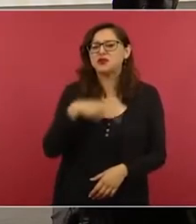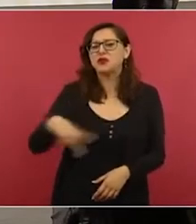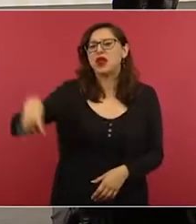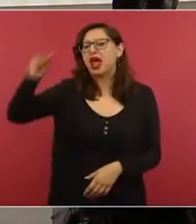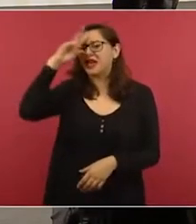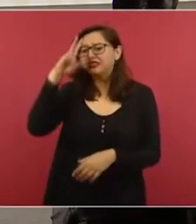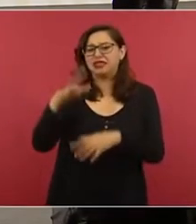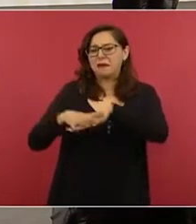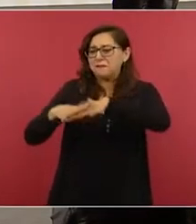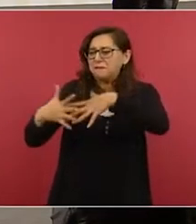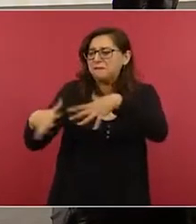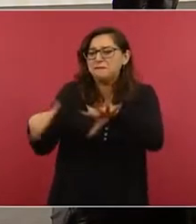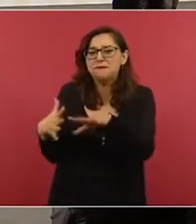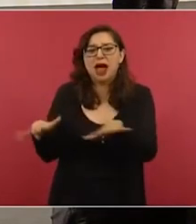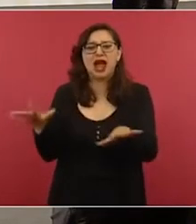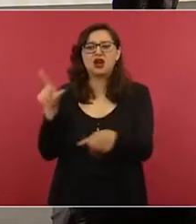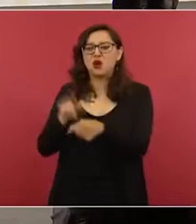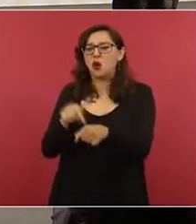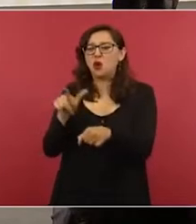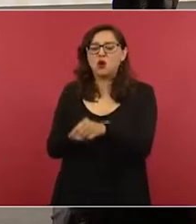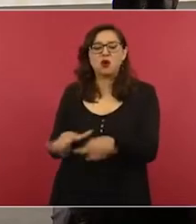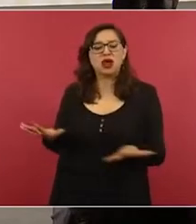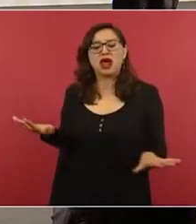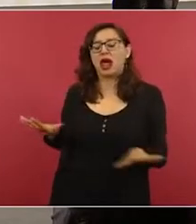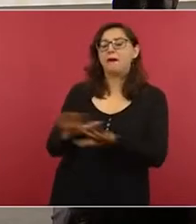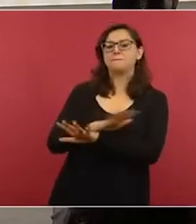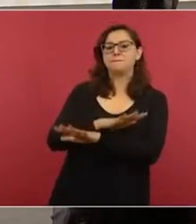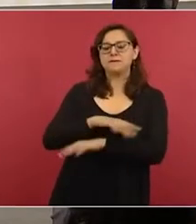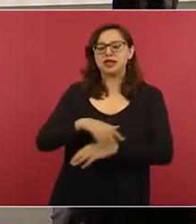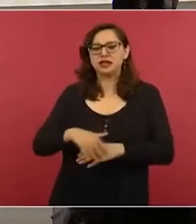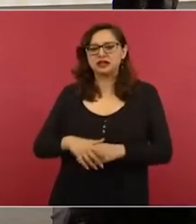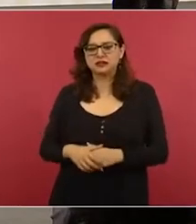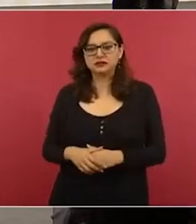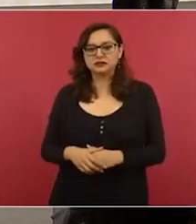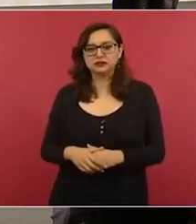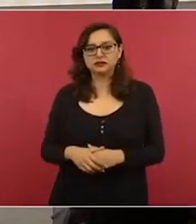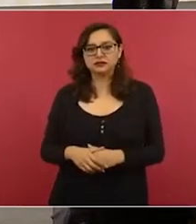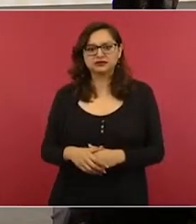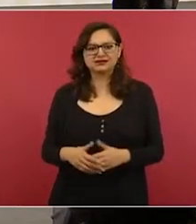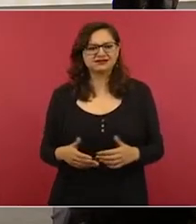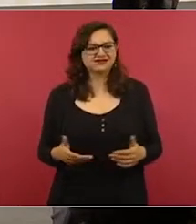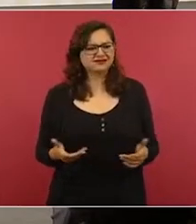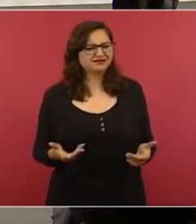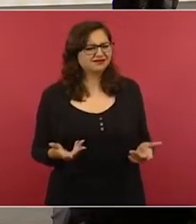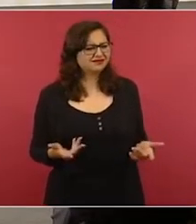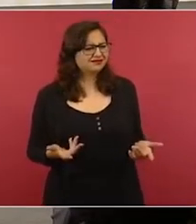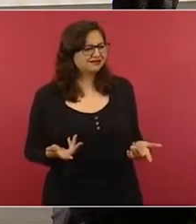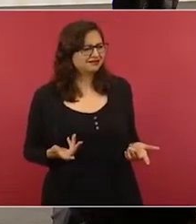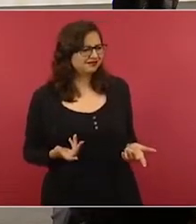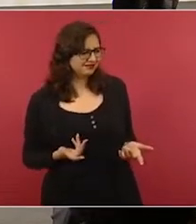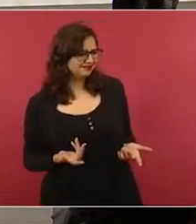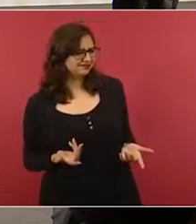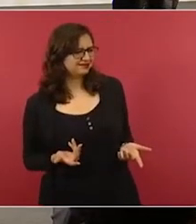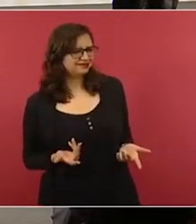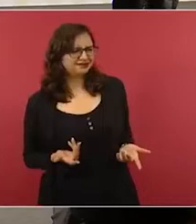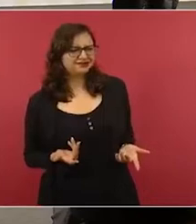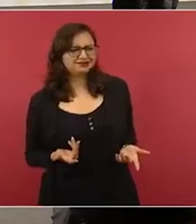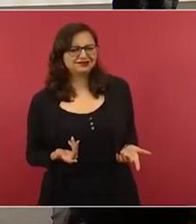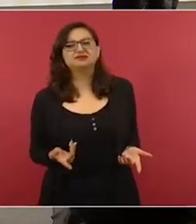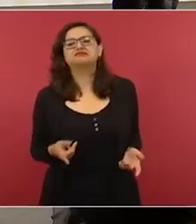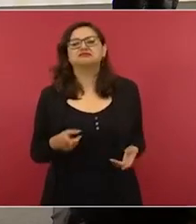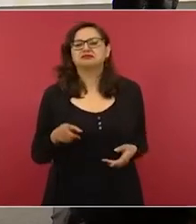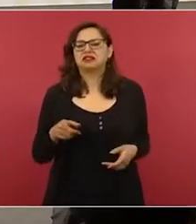populista. Dice, fíjense lo dañino que puede ser un gobierno ignorante y un gobierno populista.